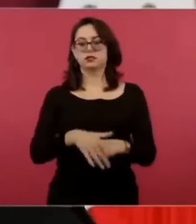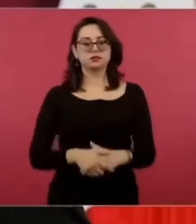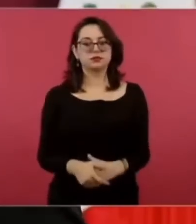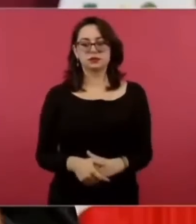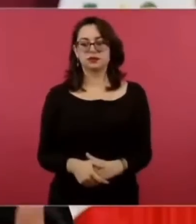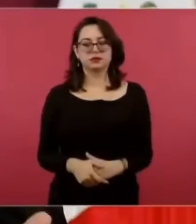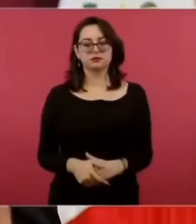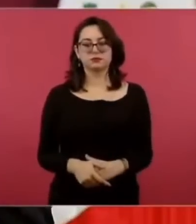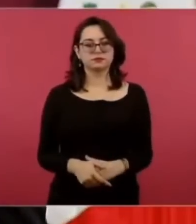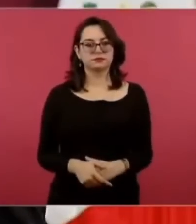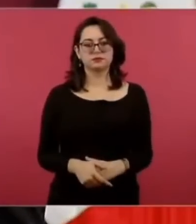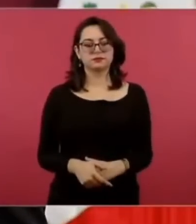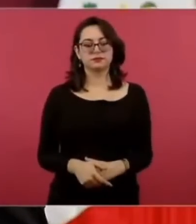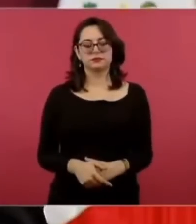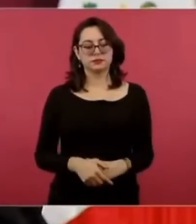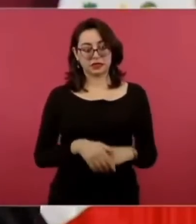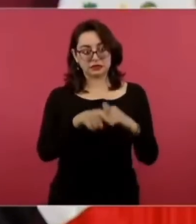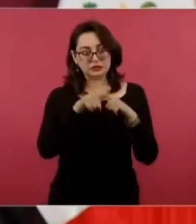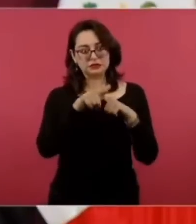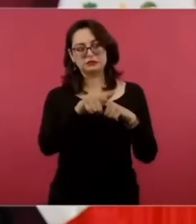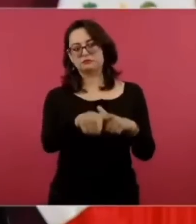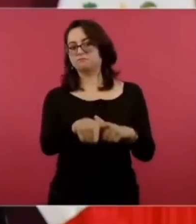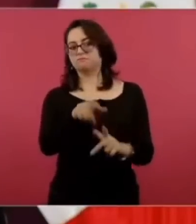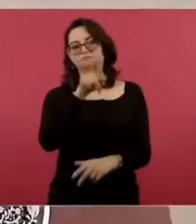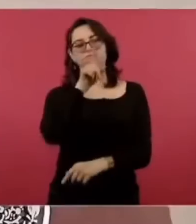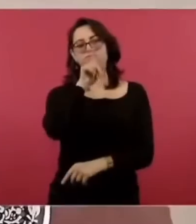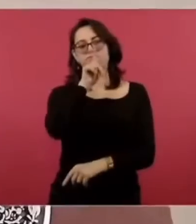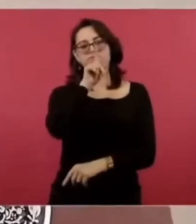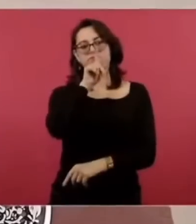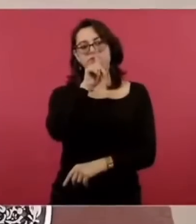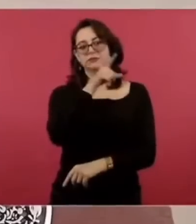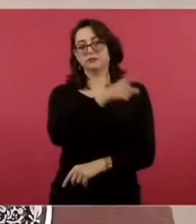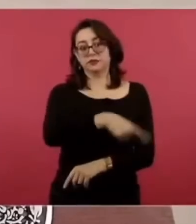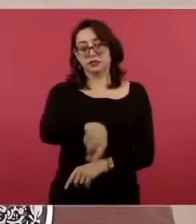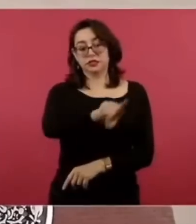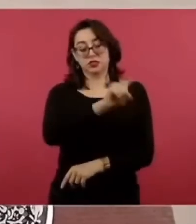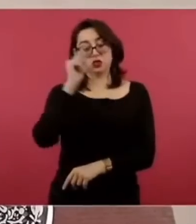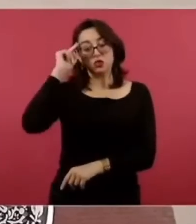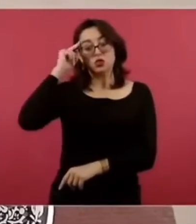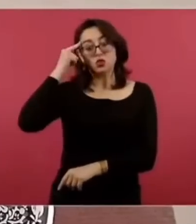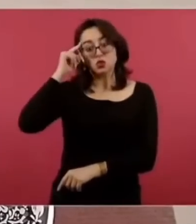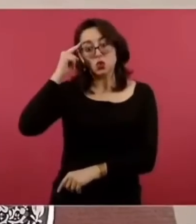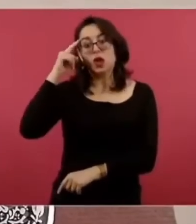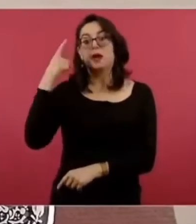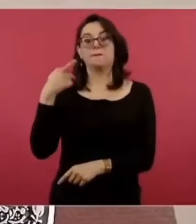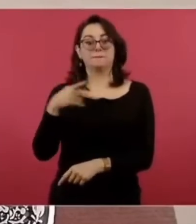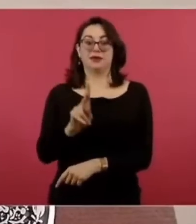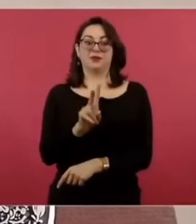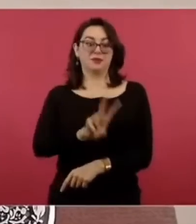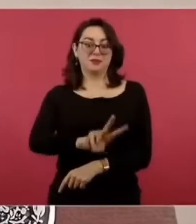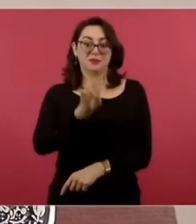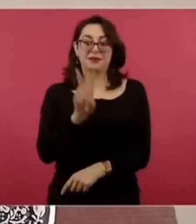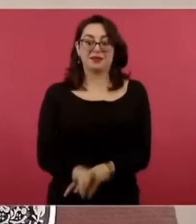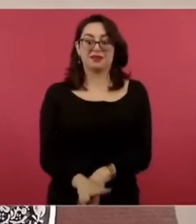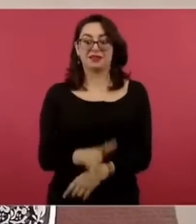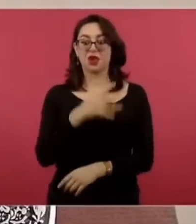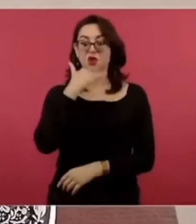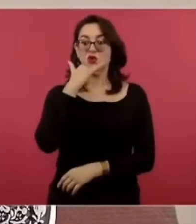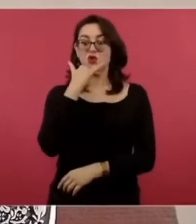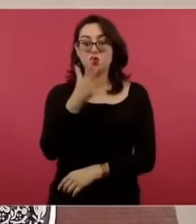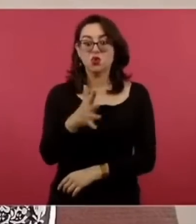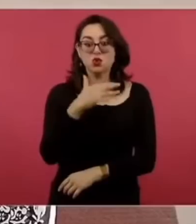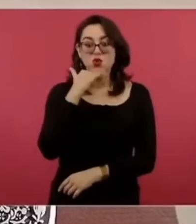funcionaba el sistema de corrupción de